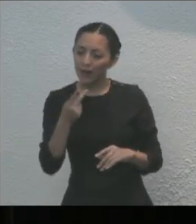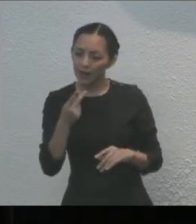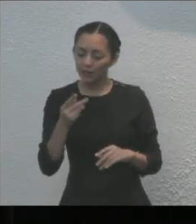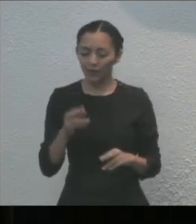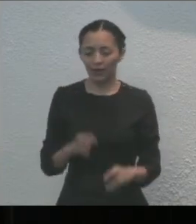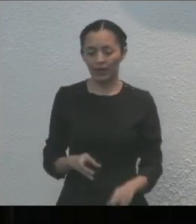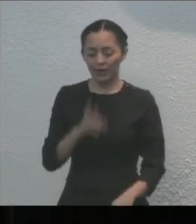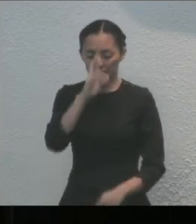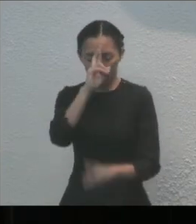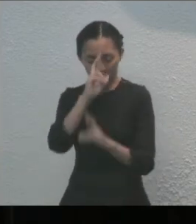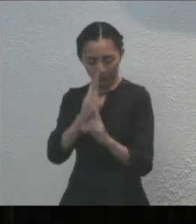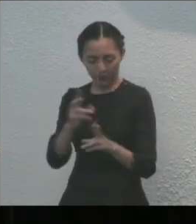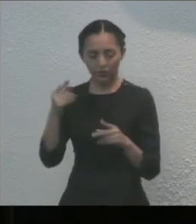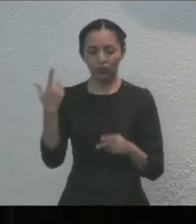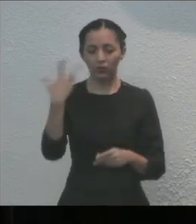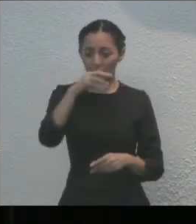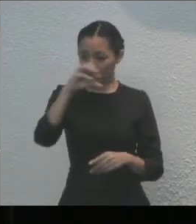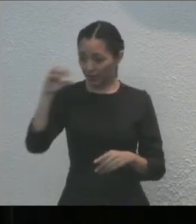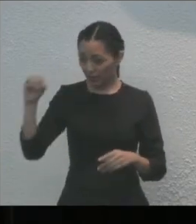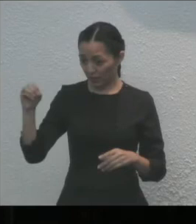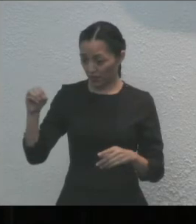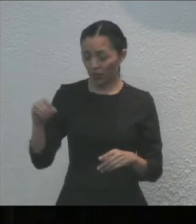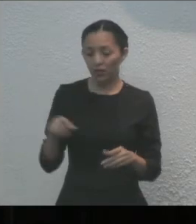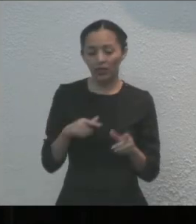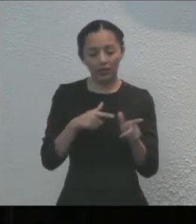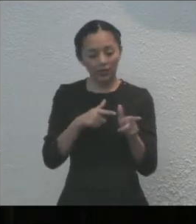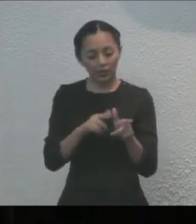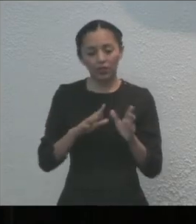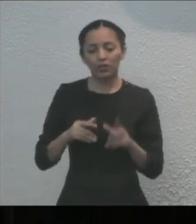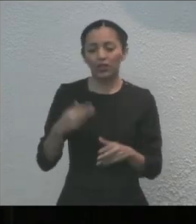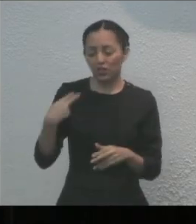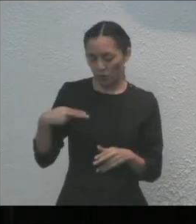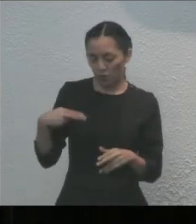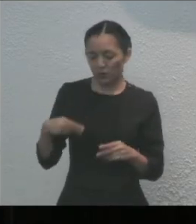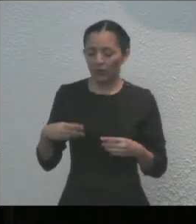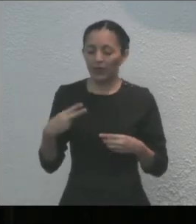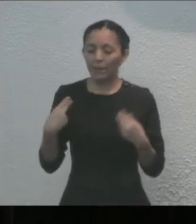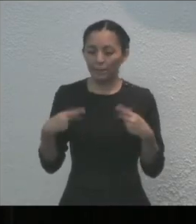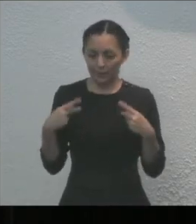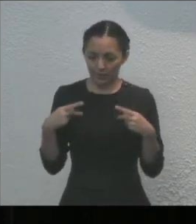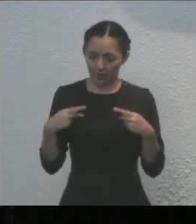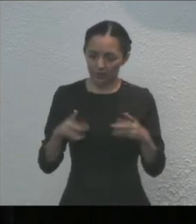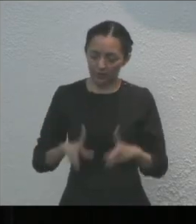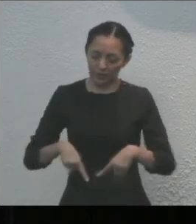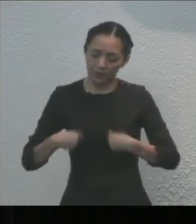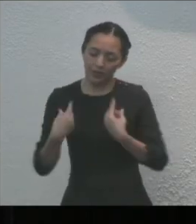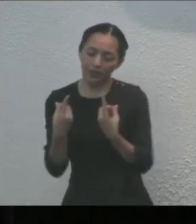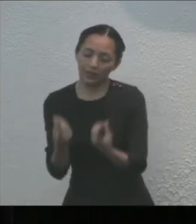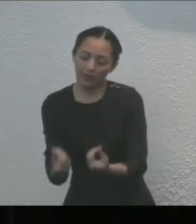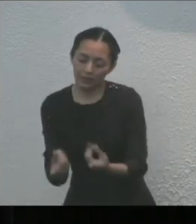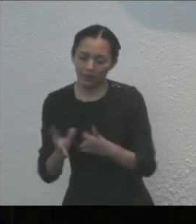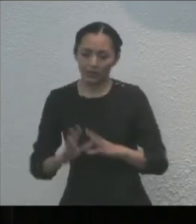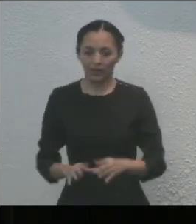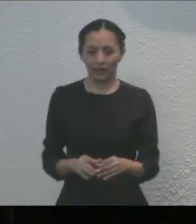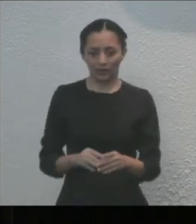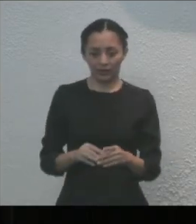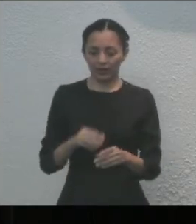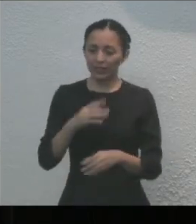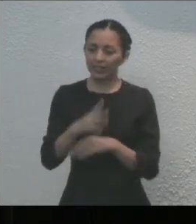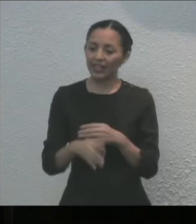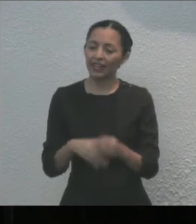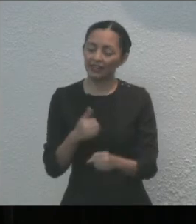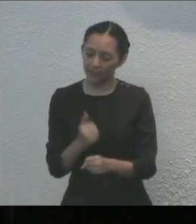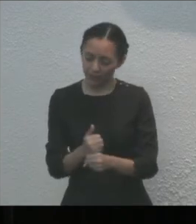otorgado a, seguido del nombre de la ciudadana quintanarroense a quien se le otorgue, y el año correspondiente. En el reverso,